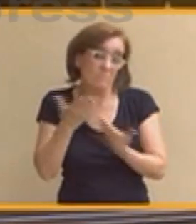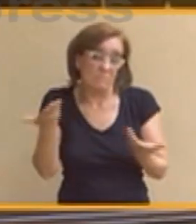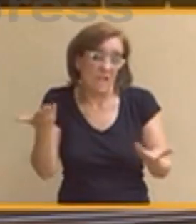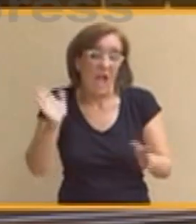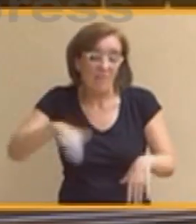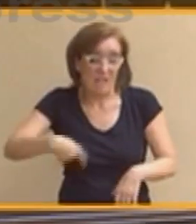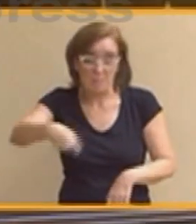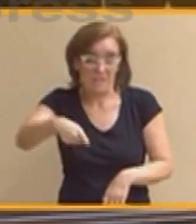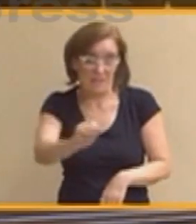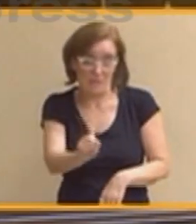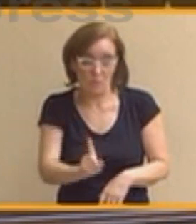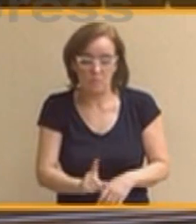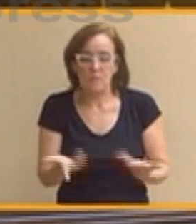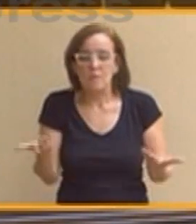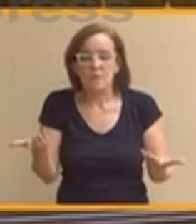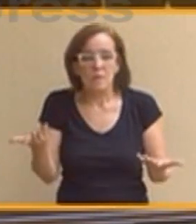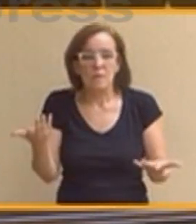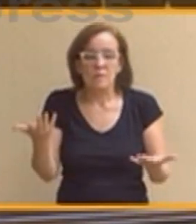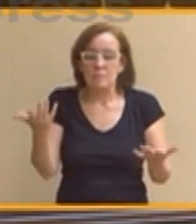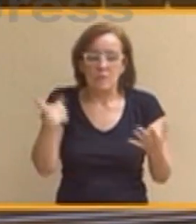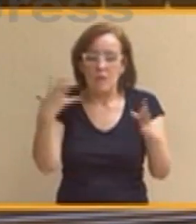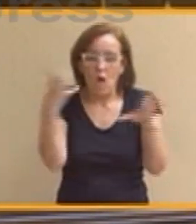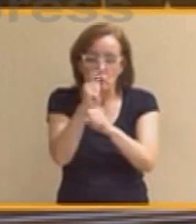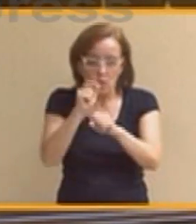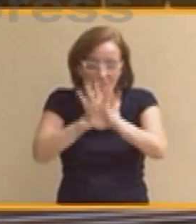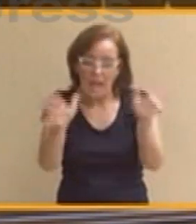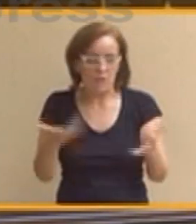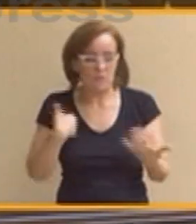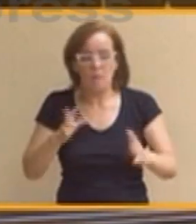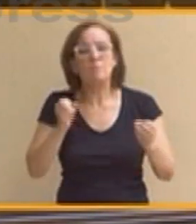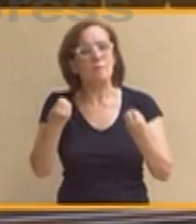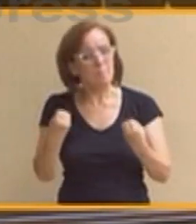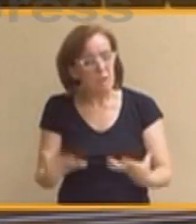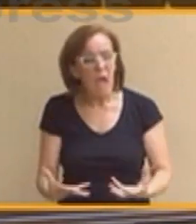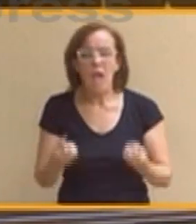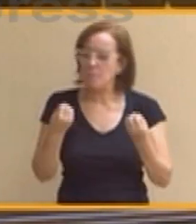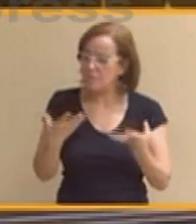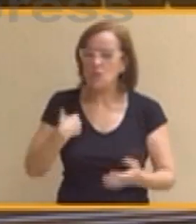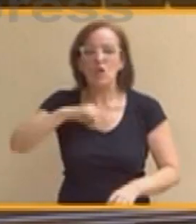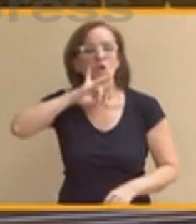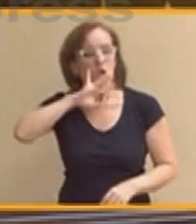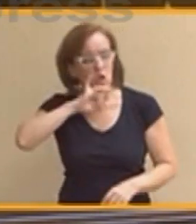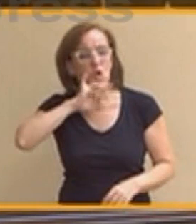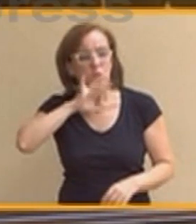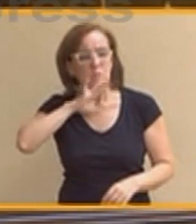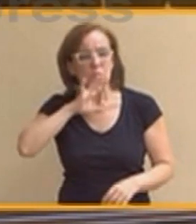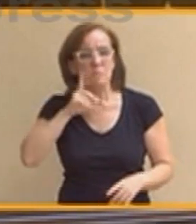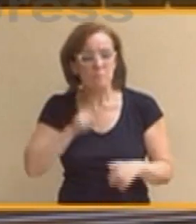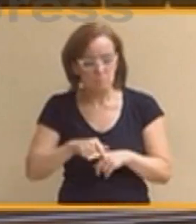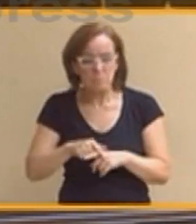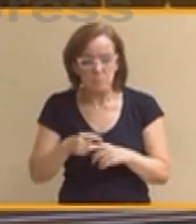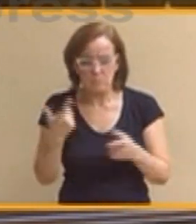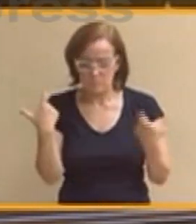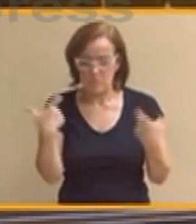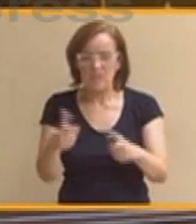les tengo que pedir que sea claro. Está muy bien, está muy bien y yo estoy contento por ello, que hayan derrotado a los sectores de su partido